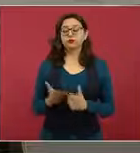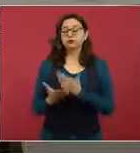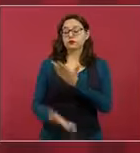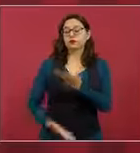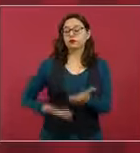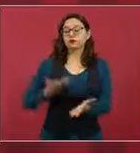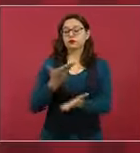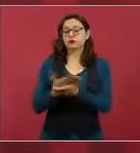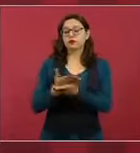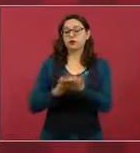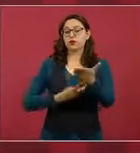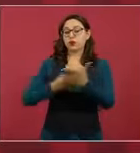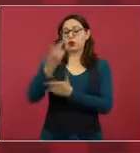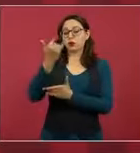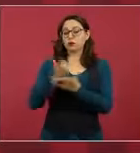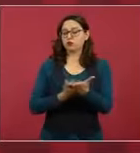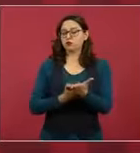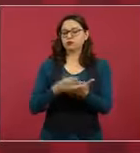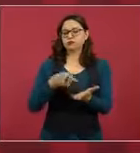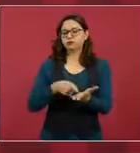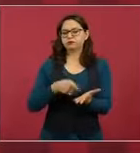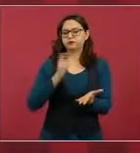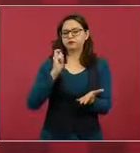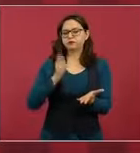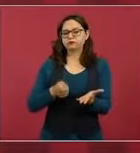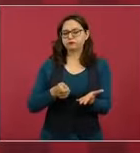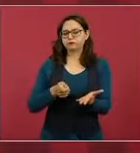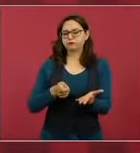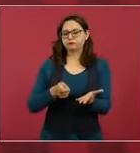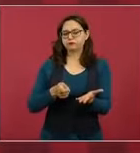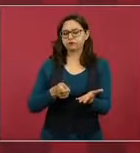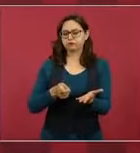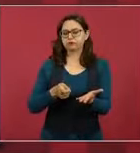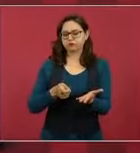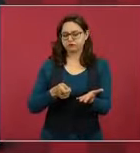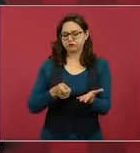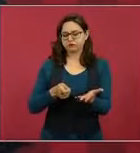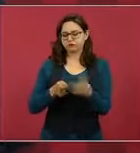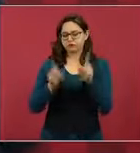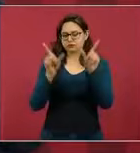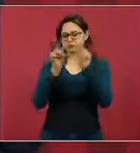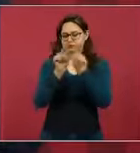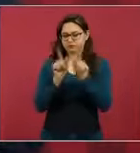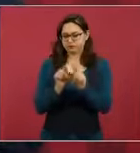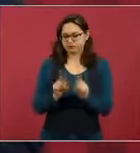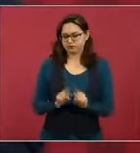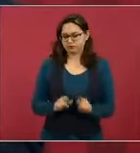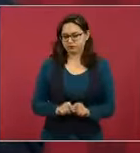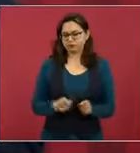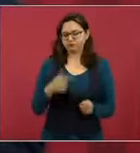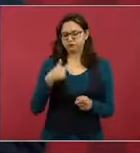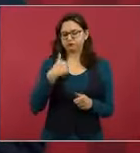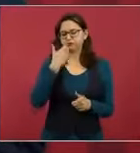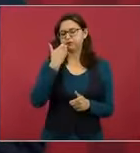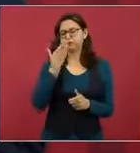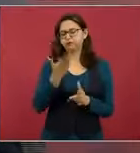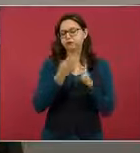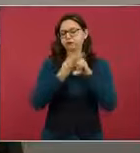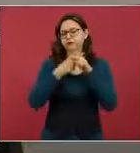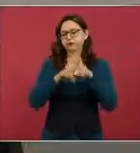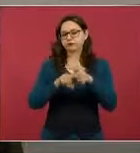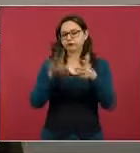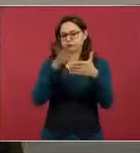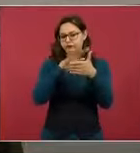tenemos una síntesis aquí, quisiera leer el primer párrafo para comenzar la